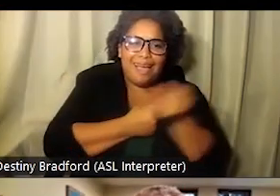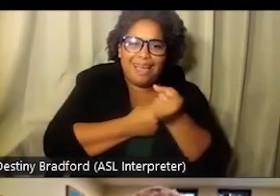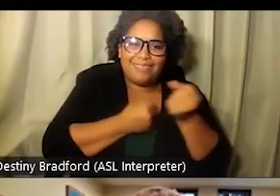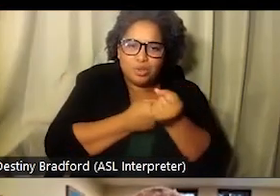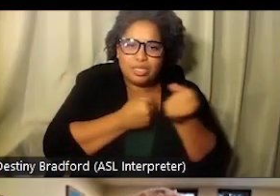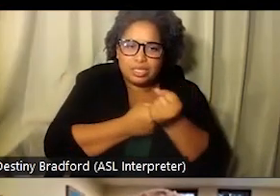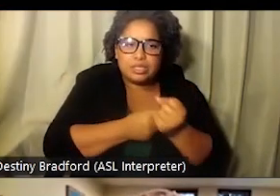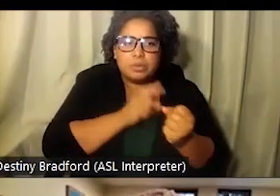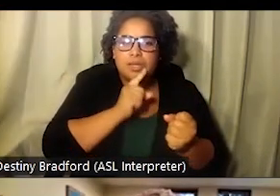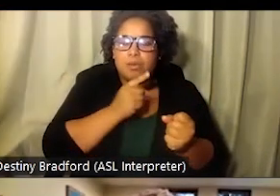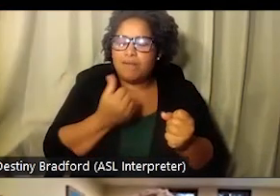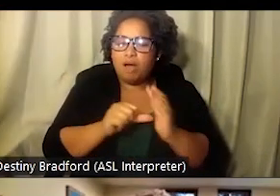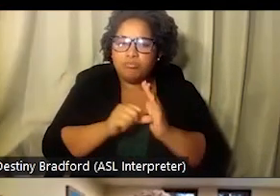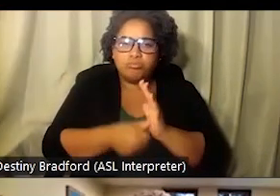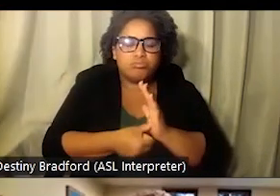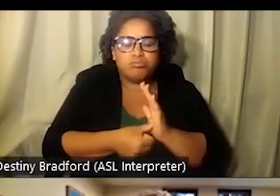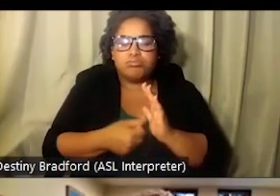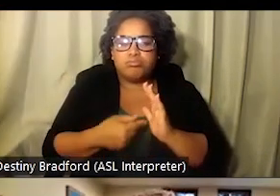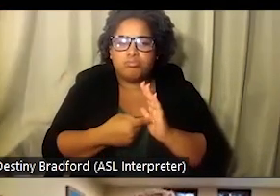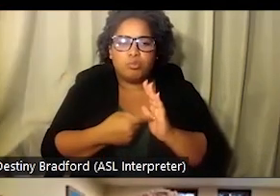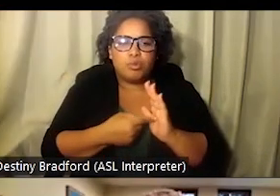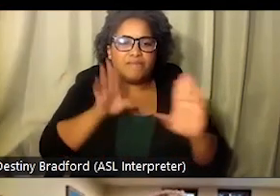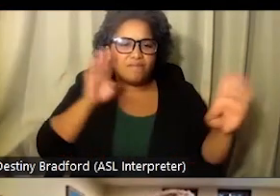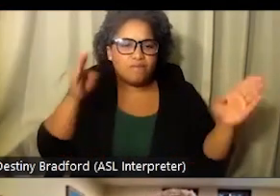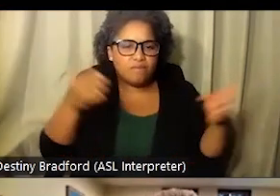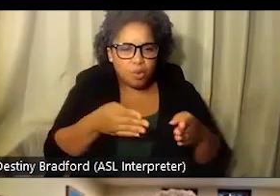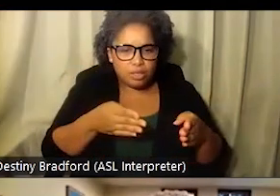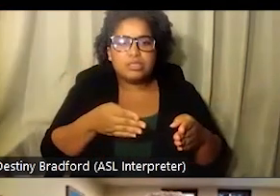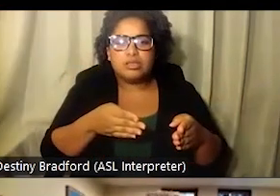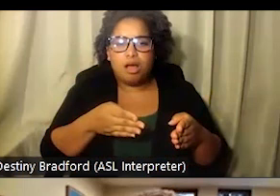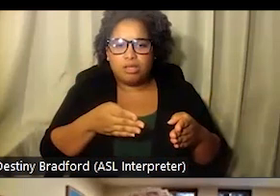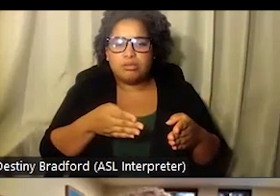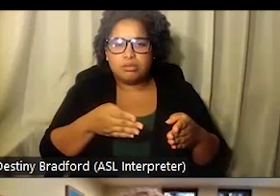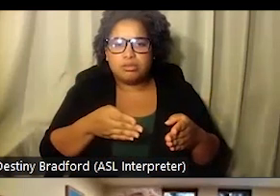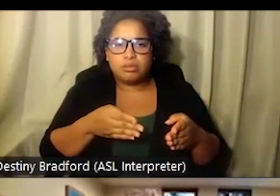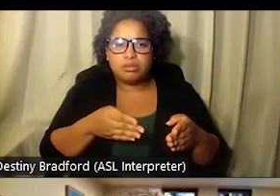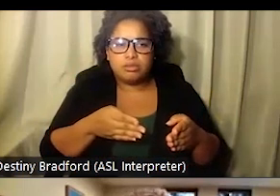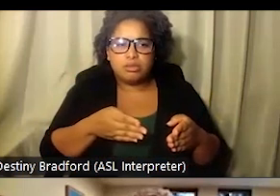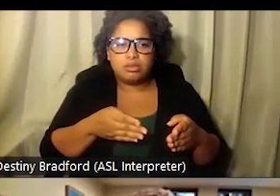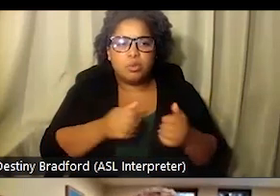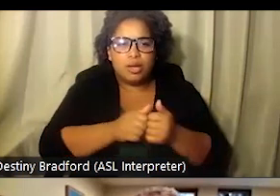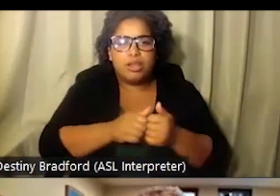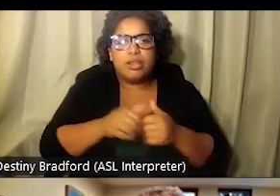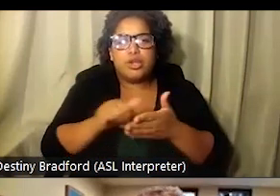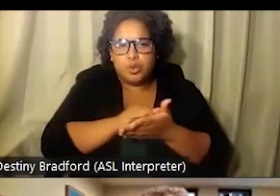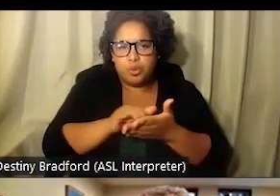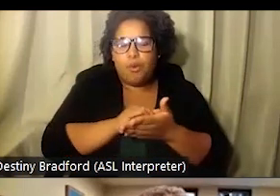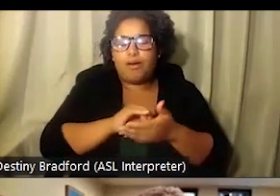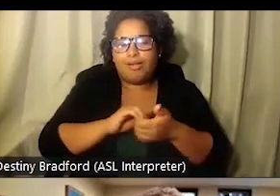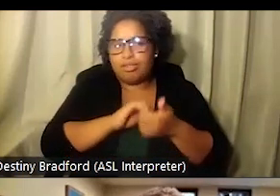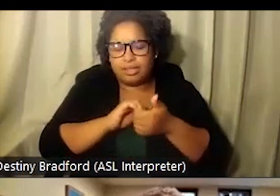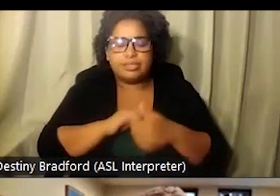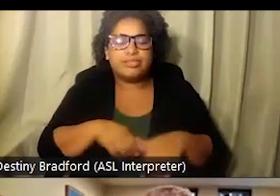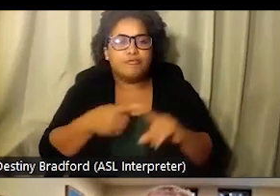Regreso yo de nuevo a este punto de lo que es abogacía y siento yo que es algo principal al cual queremos darle atención, ¿verdad? Y algo bastante significante en